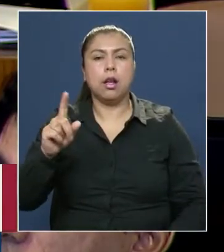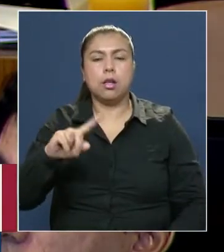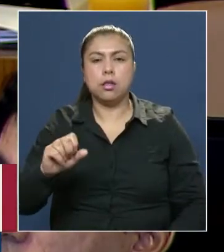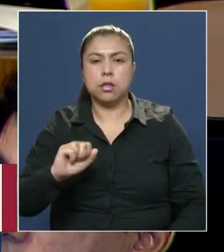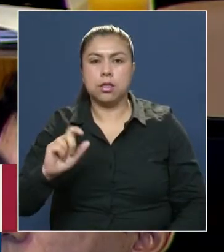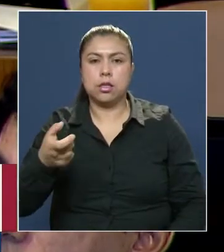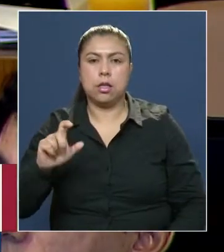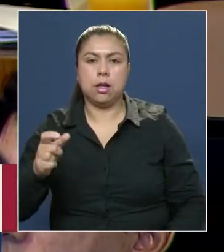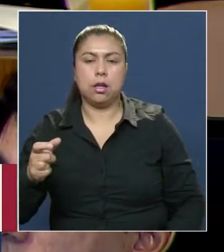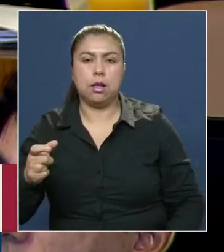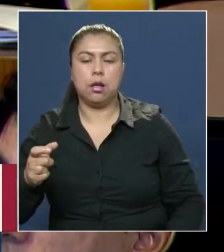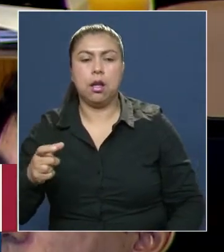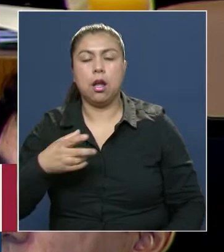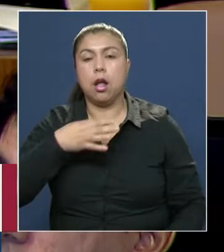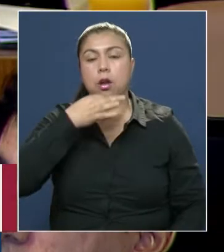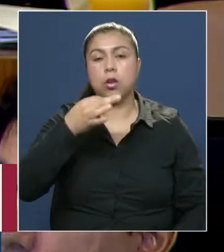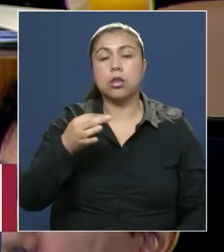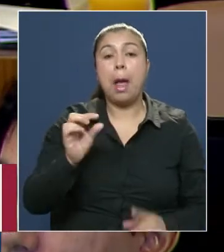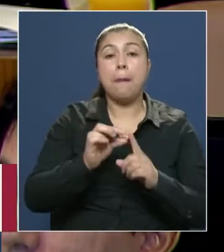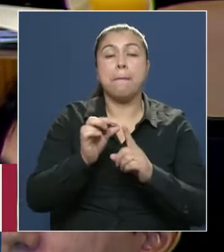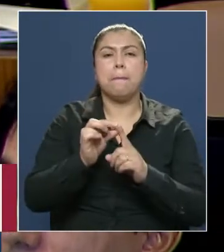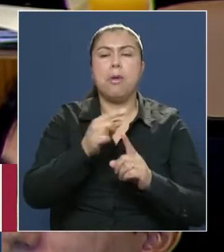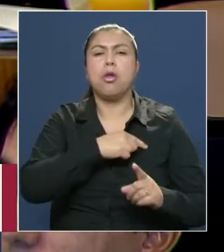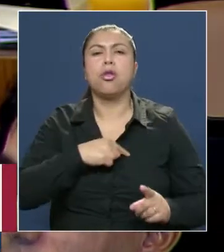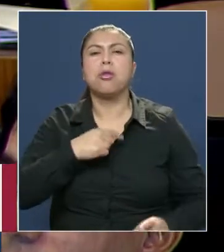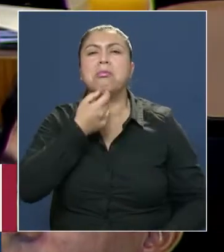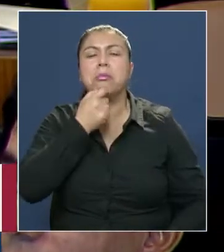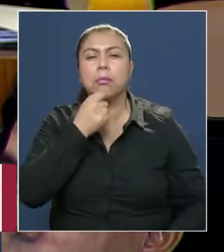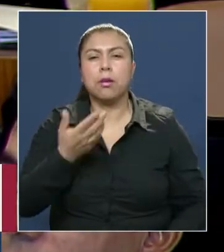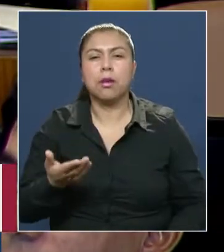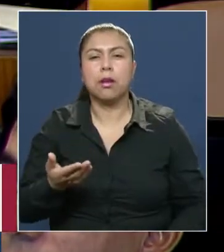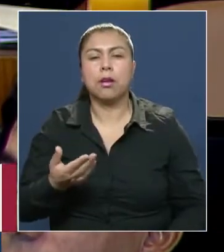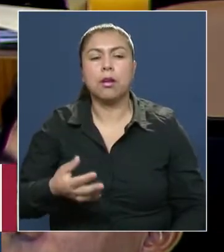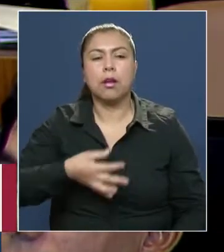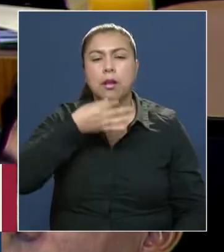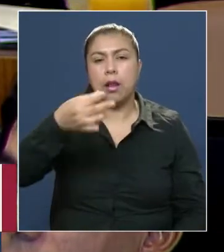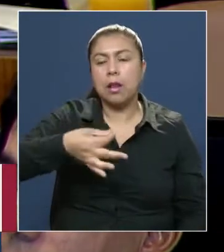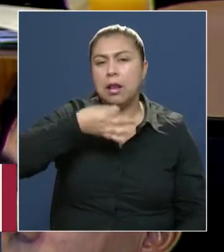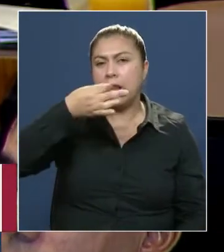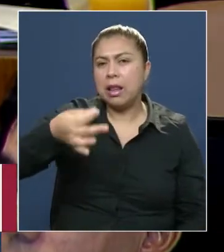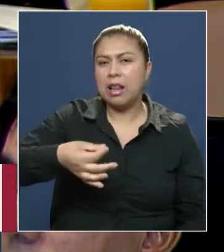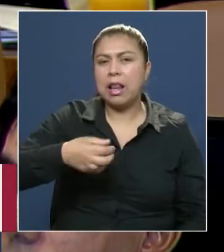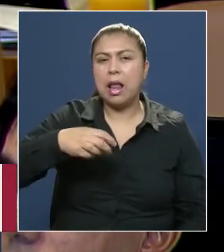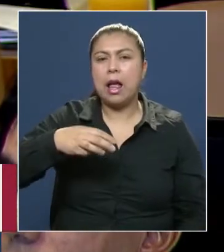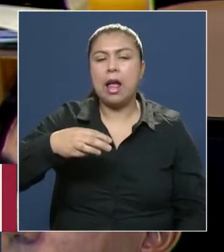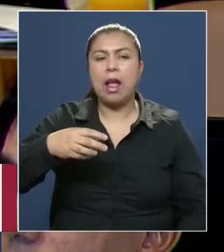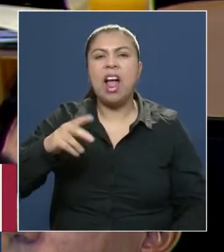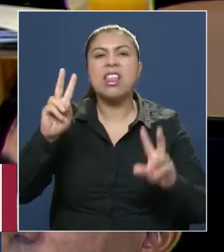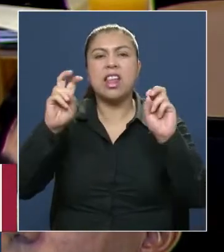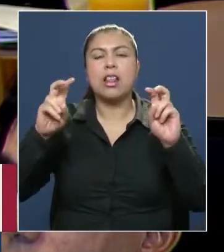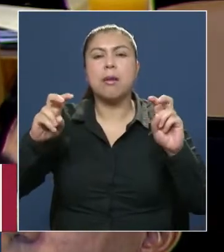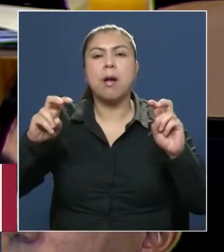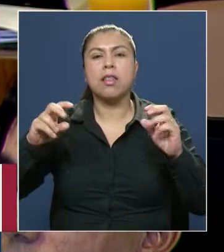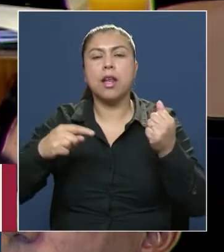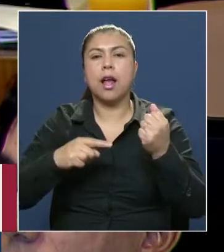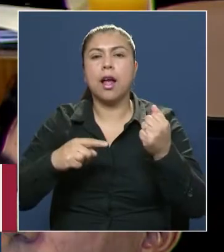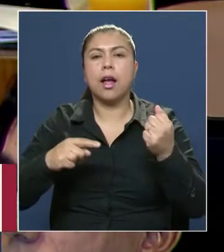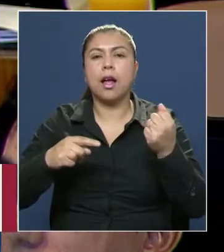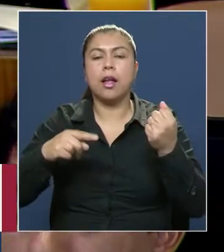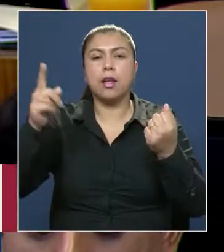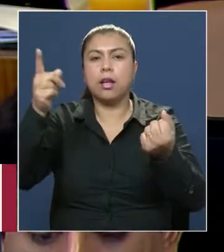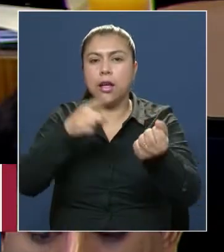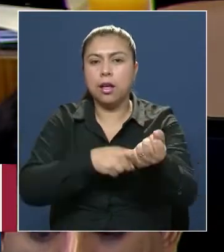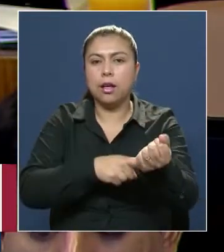hace y sigue haciendo Neil deGrasse Tyson, la divulgación que establece Michio Kaku hablando de la física de lo imposible, o cómo